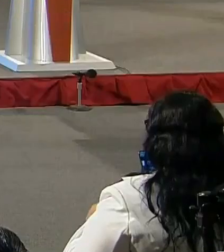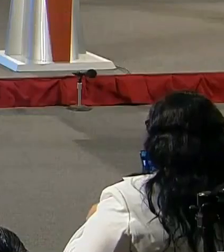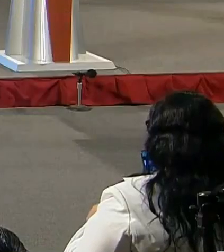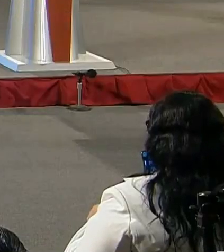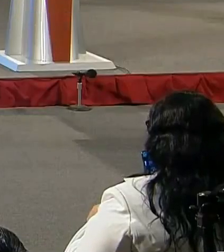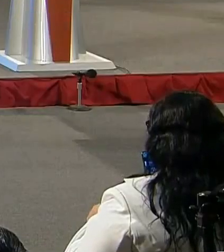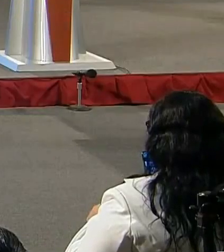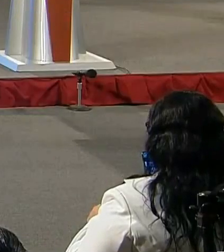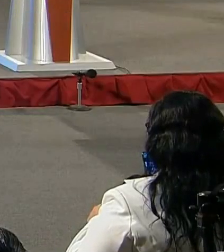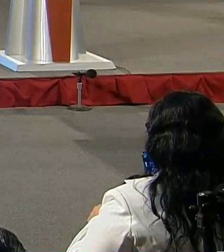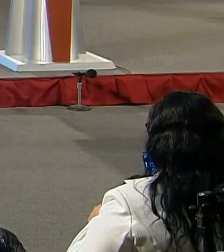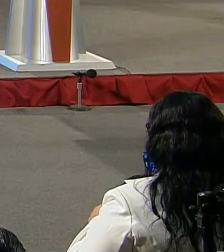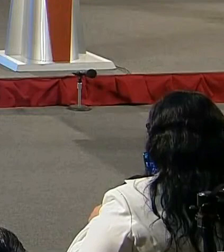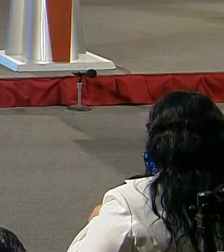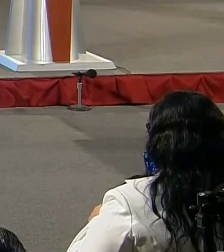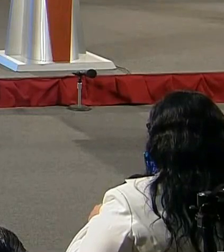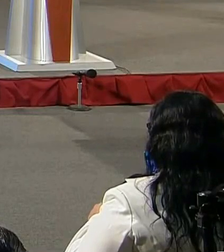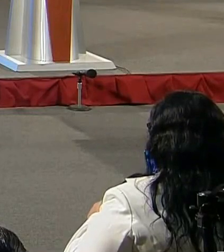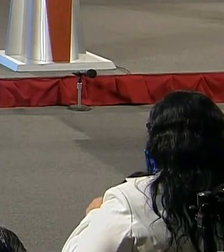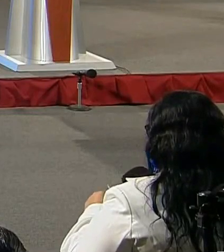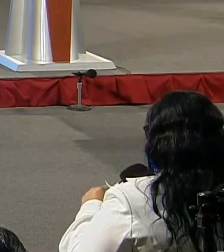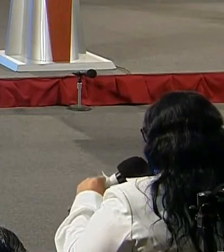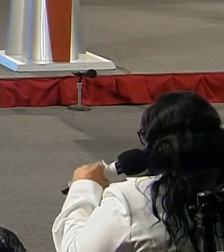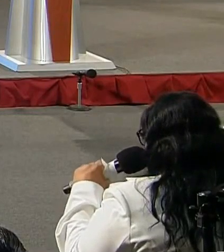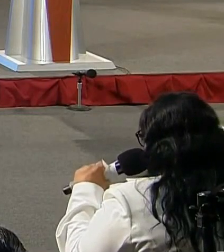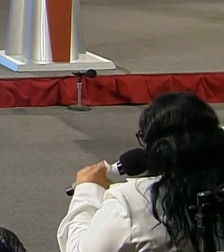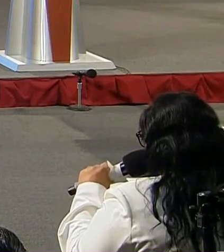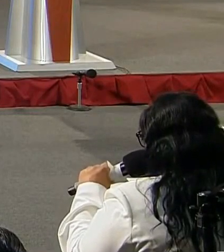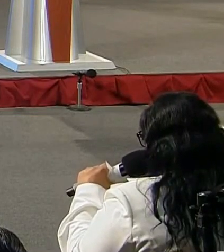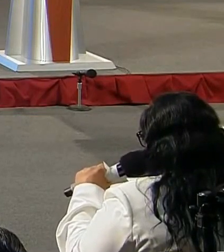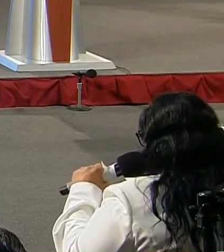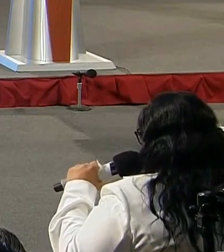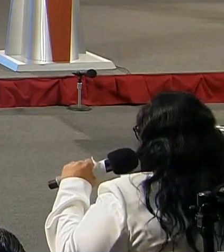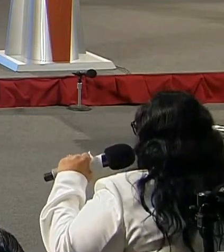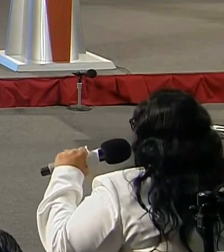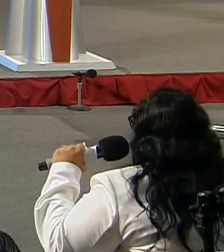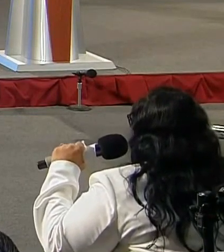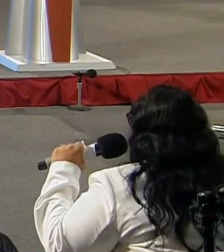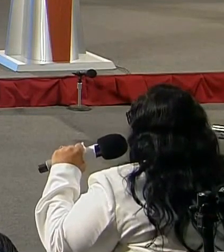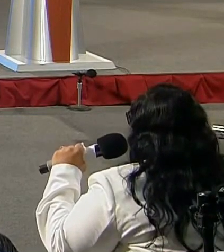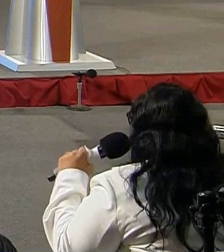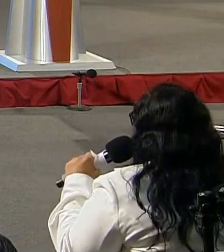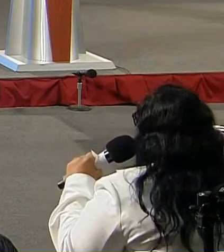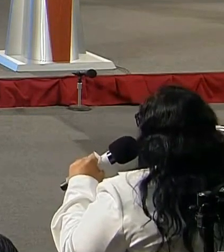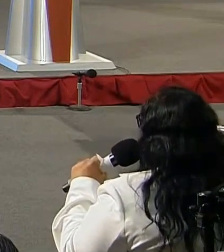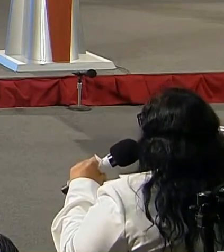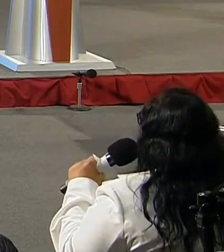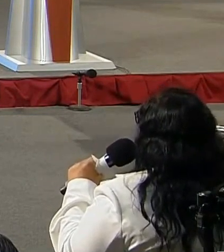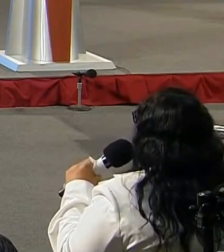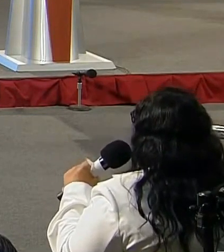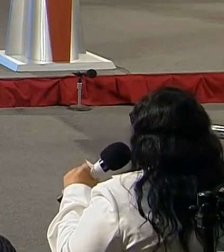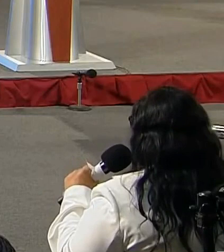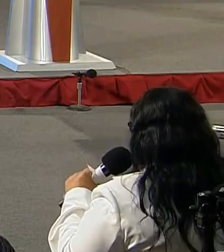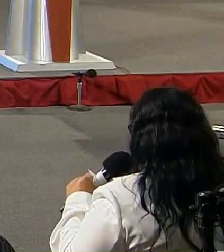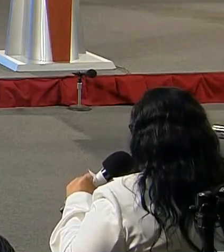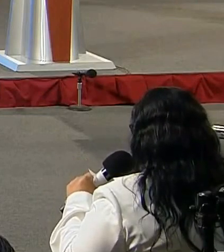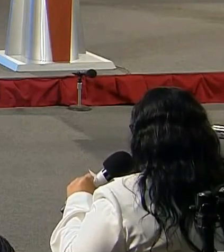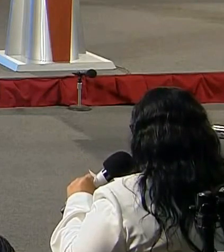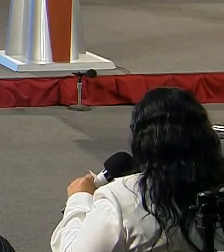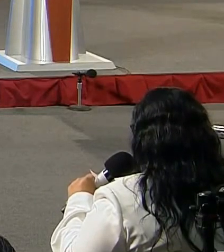y dejó obras como la